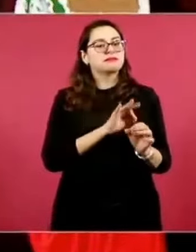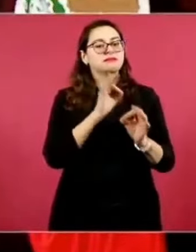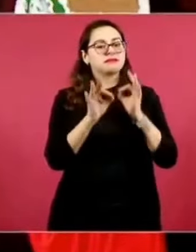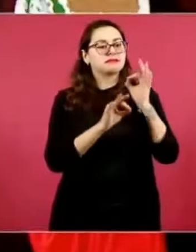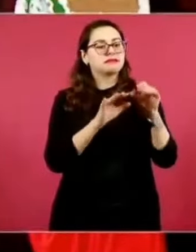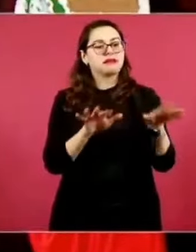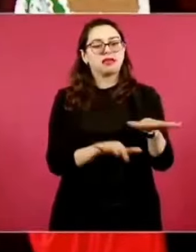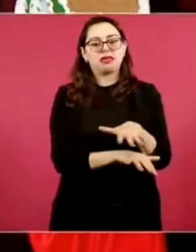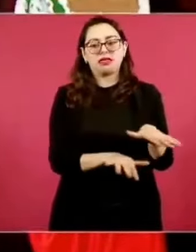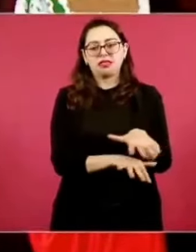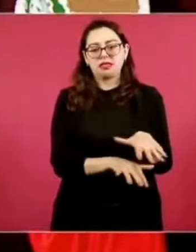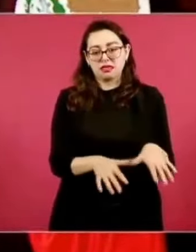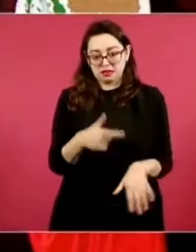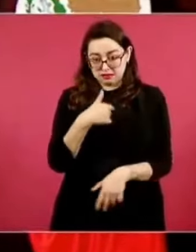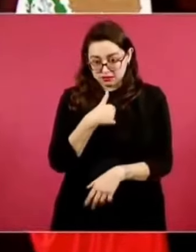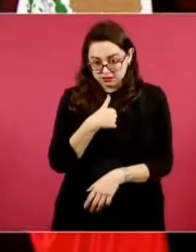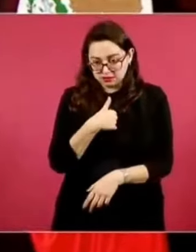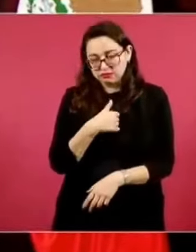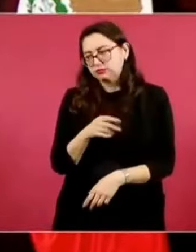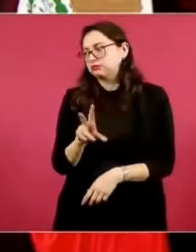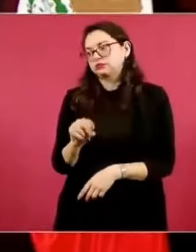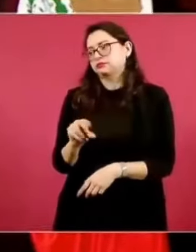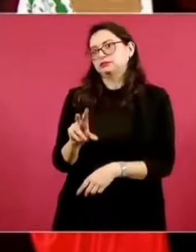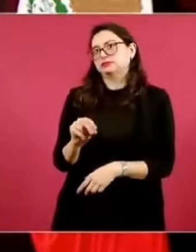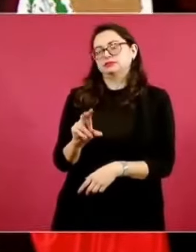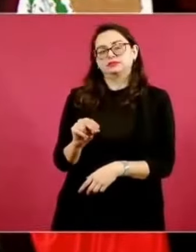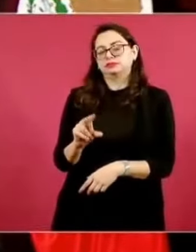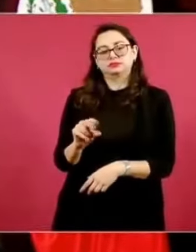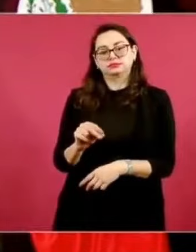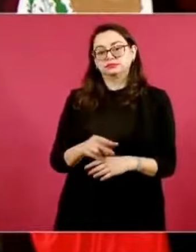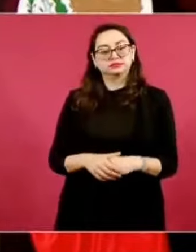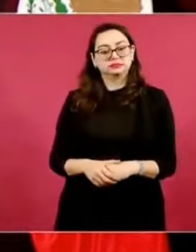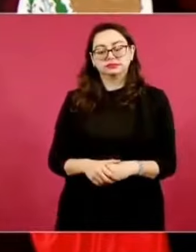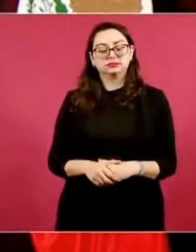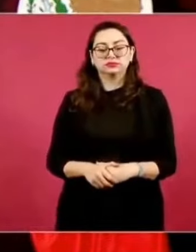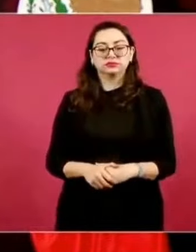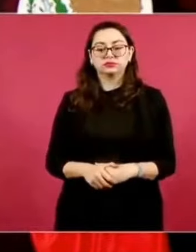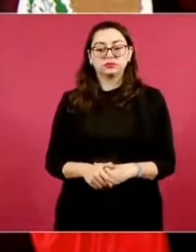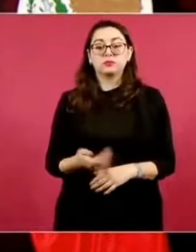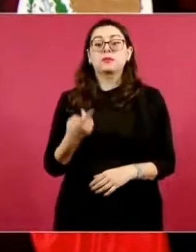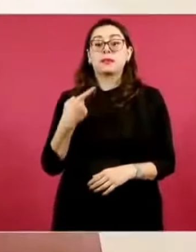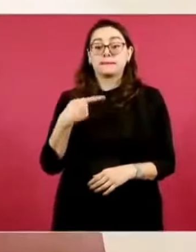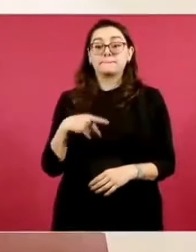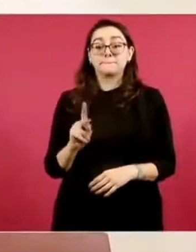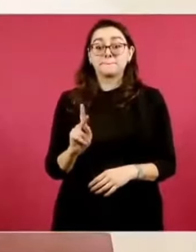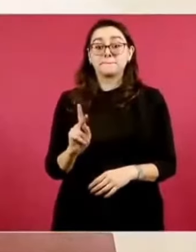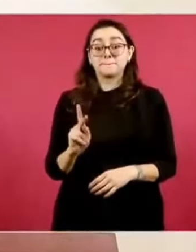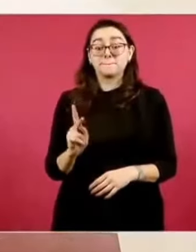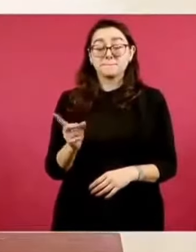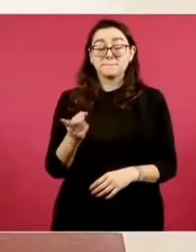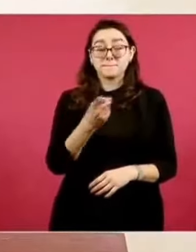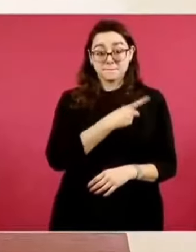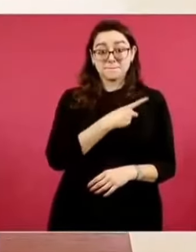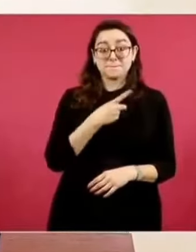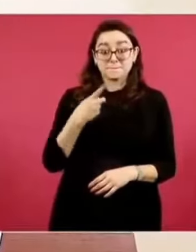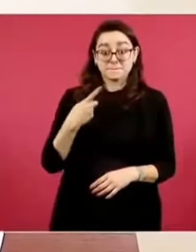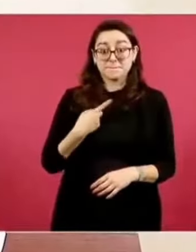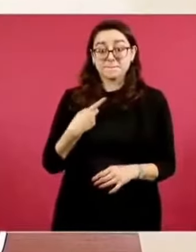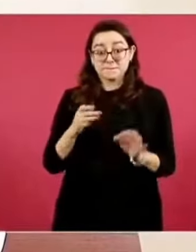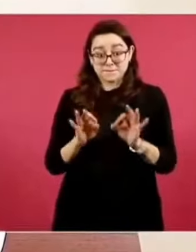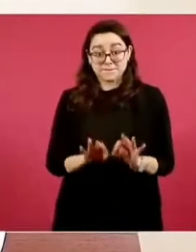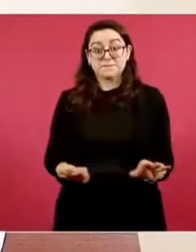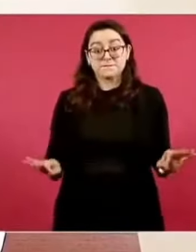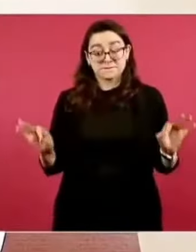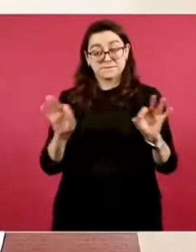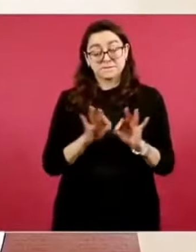politiqueros, pero sí es importante que no